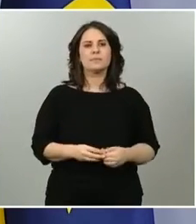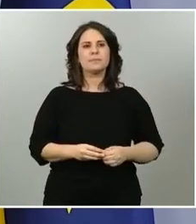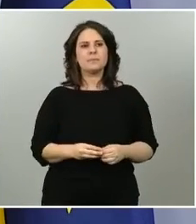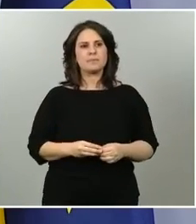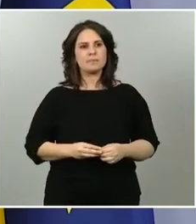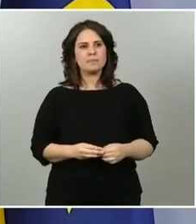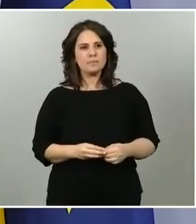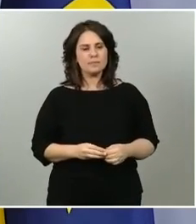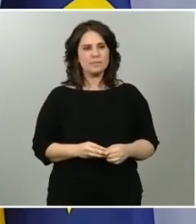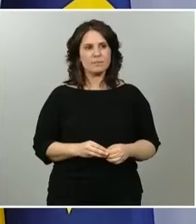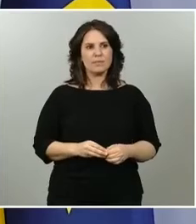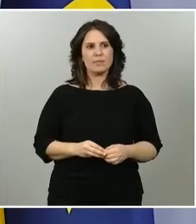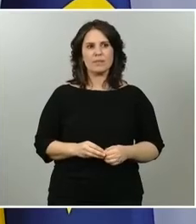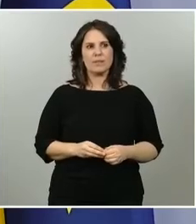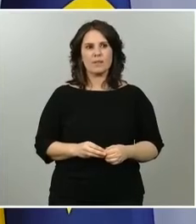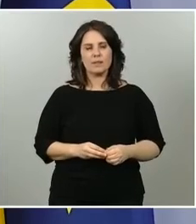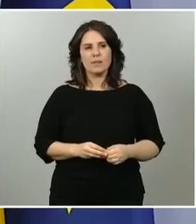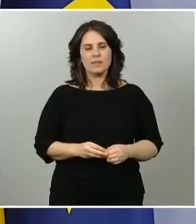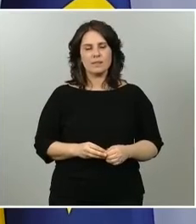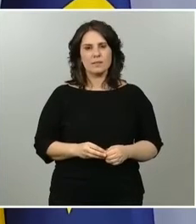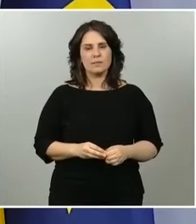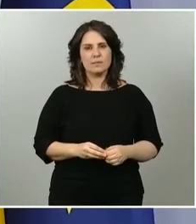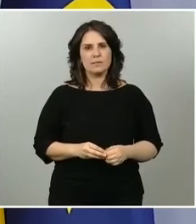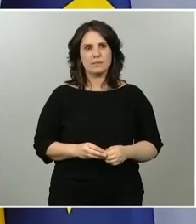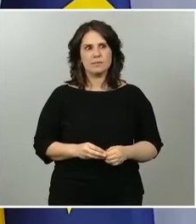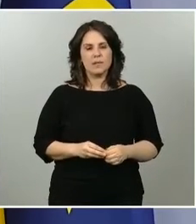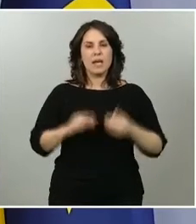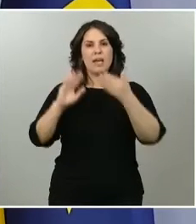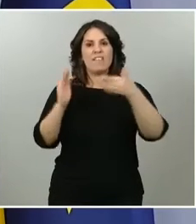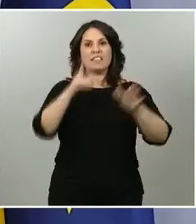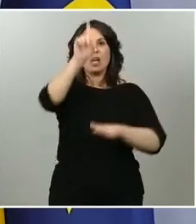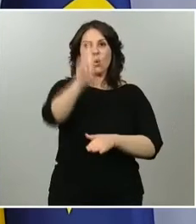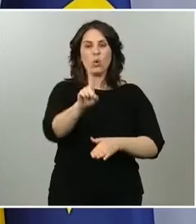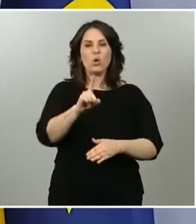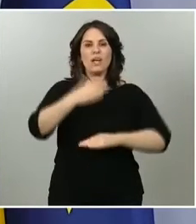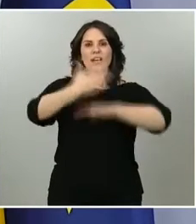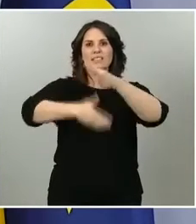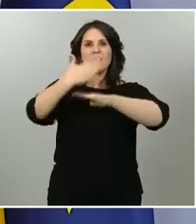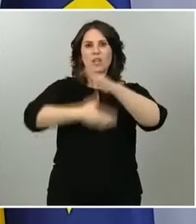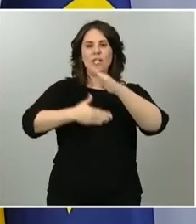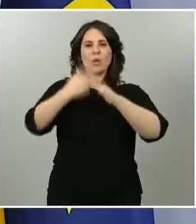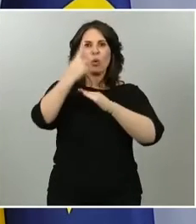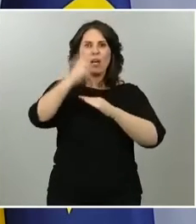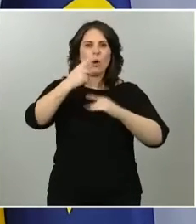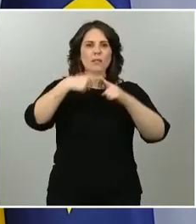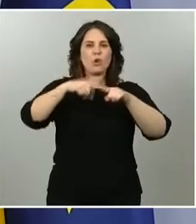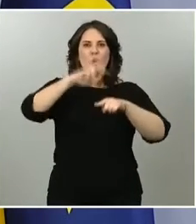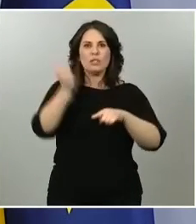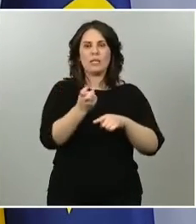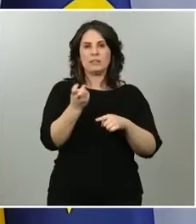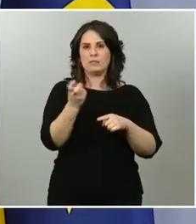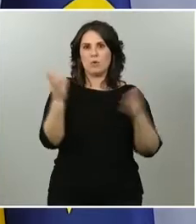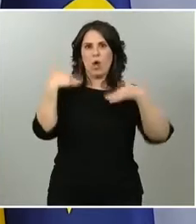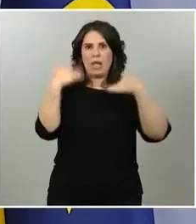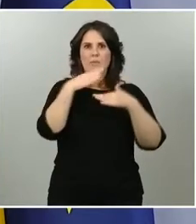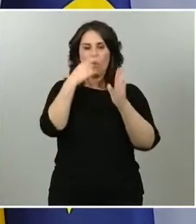son vigentes para las actividades que están permitidas en fase 1 no hay estas restricciones si no se indica en la orden del Boletín Oficial del Estado. Y